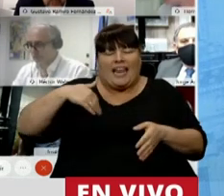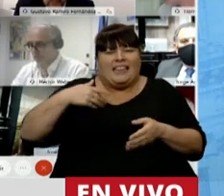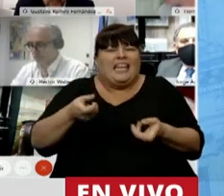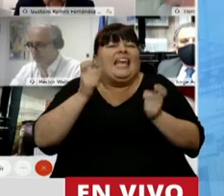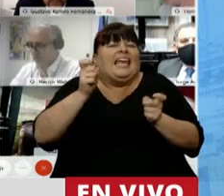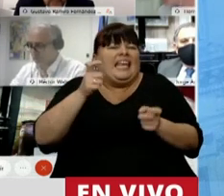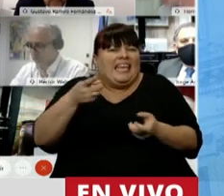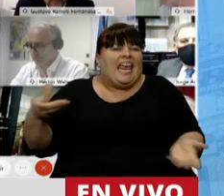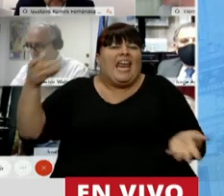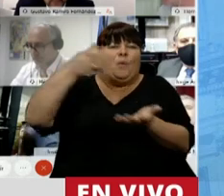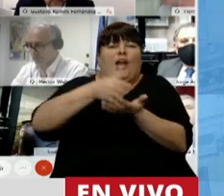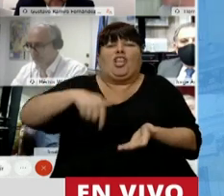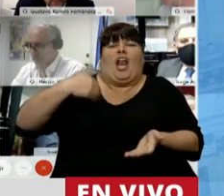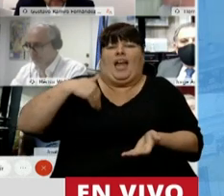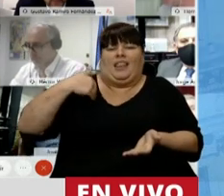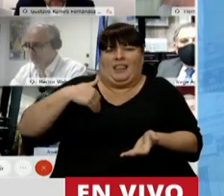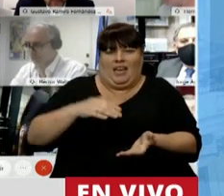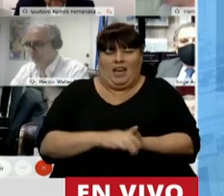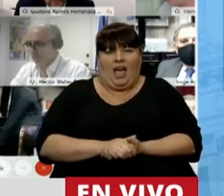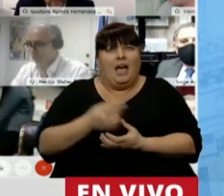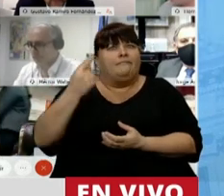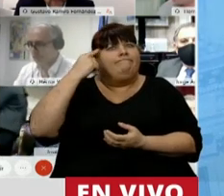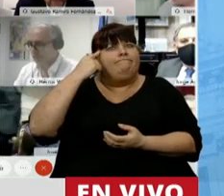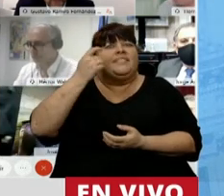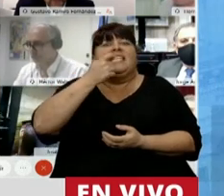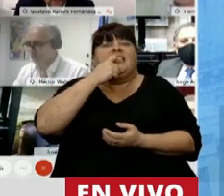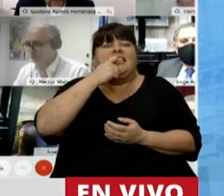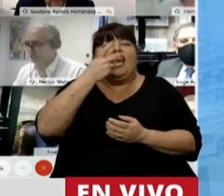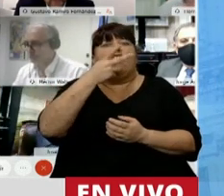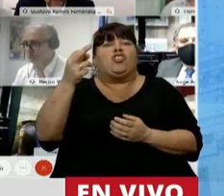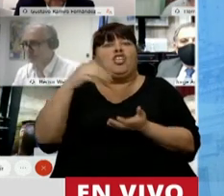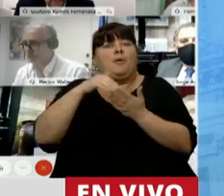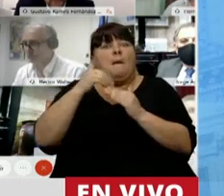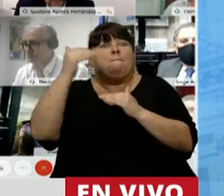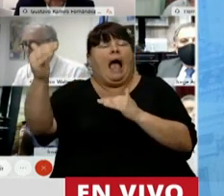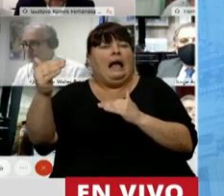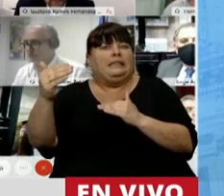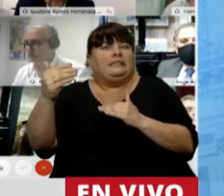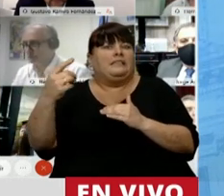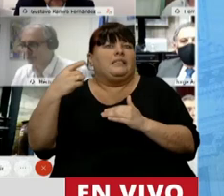¿Quiénes son los que van a invertir en la Argentina pensando que si se pasan de los 200 millones?